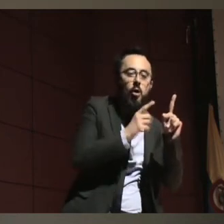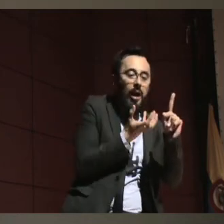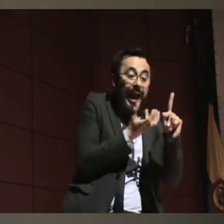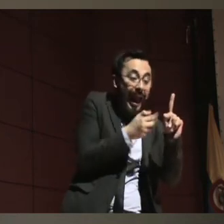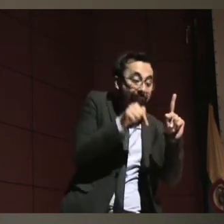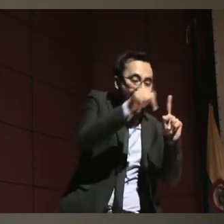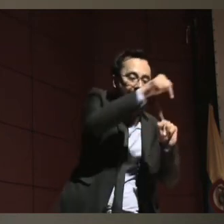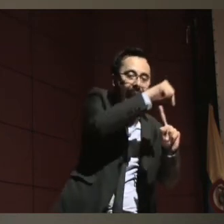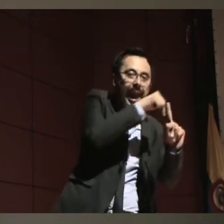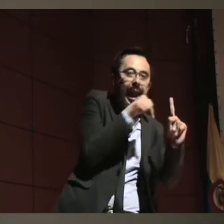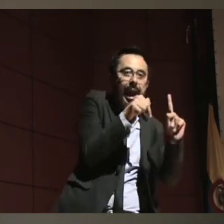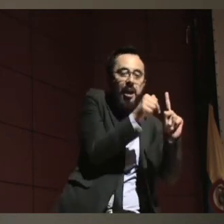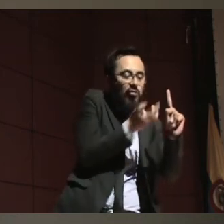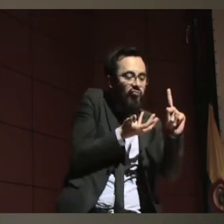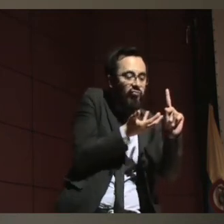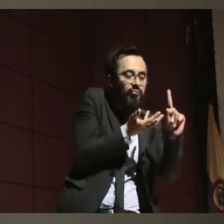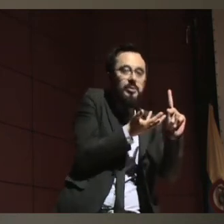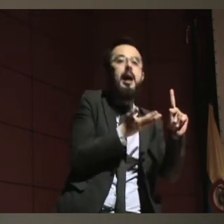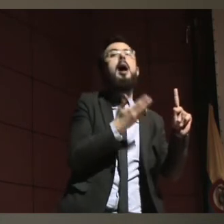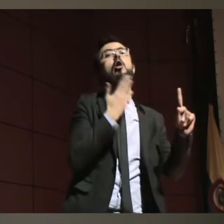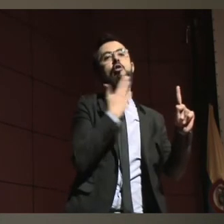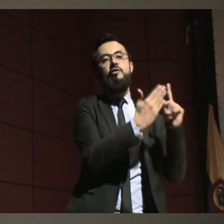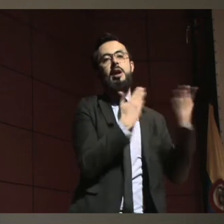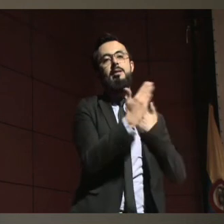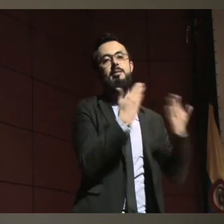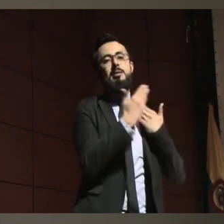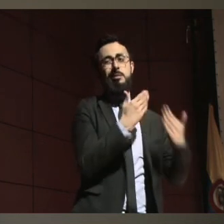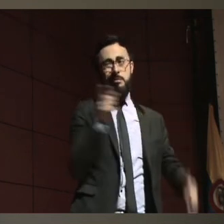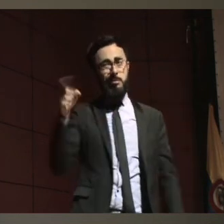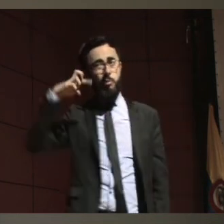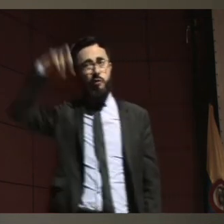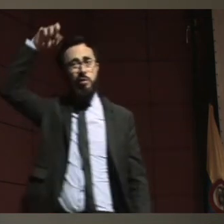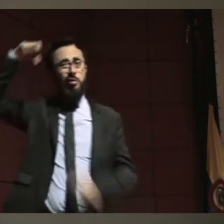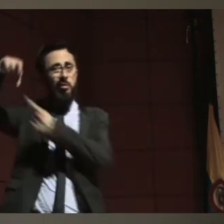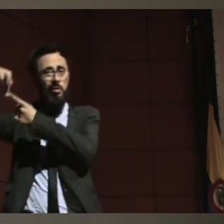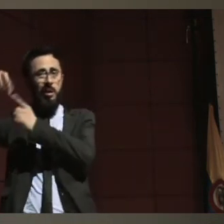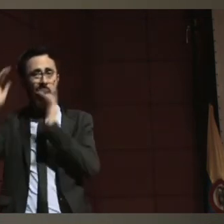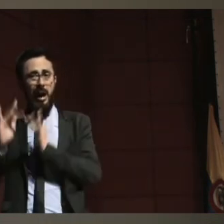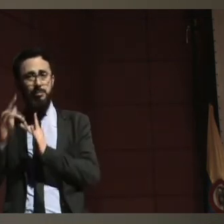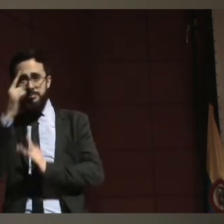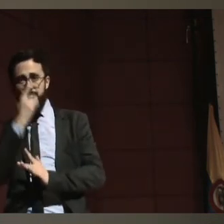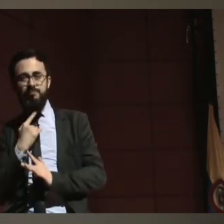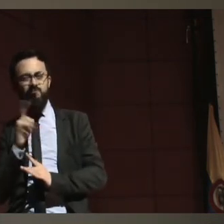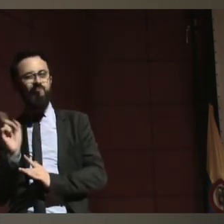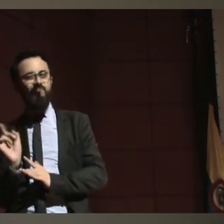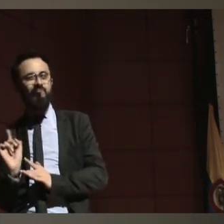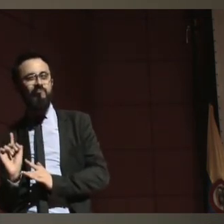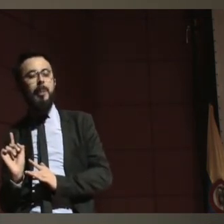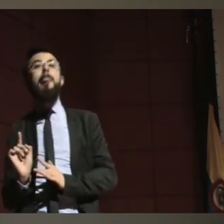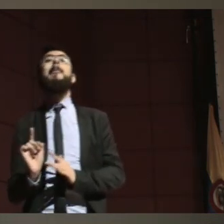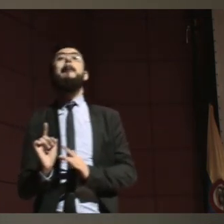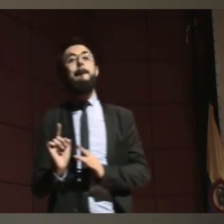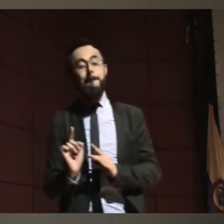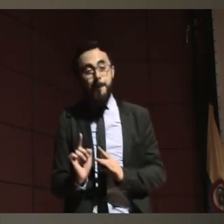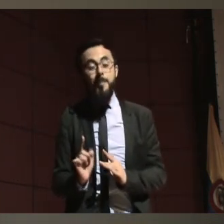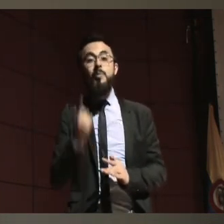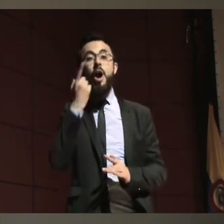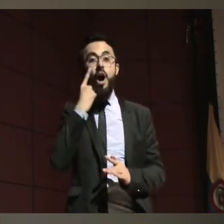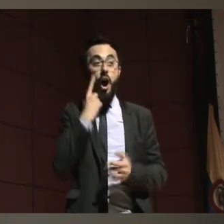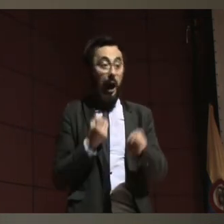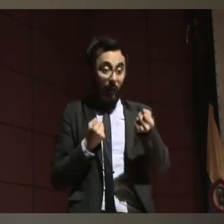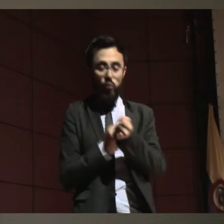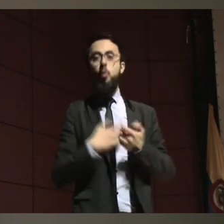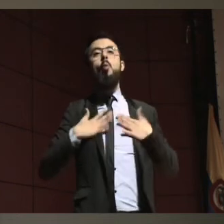generar la voluntad de la otra. O sea que estos apoyos tienen que estar mediados por estas